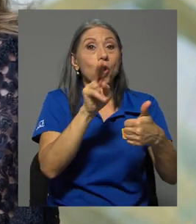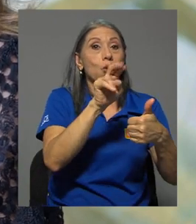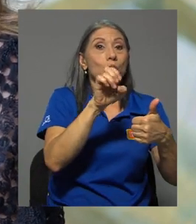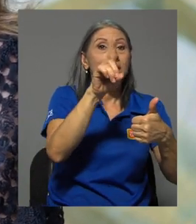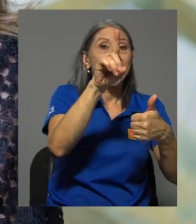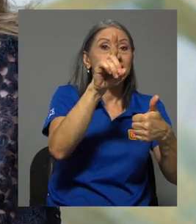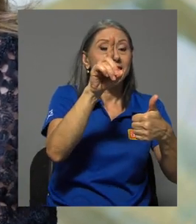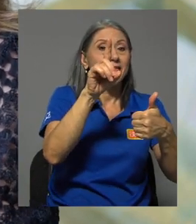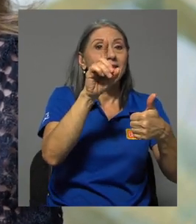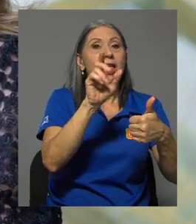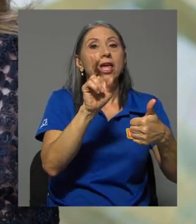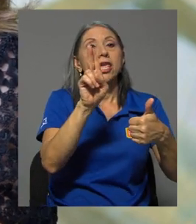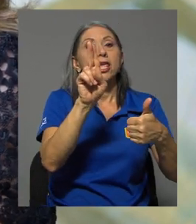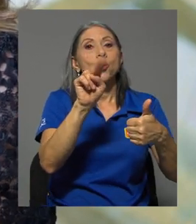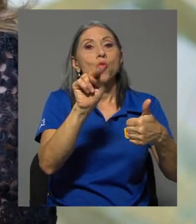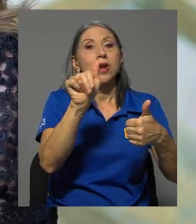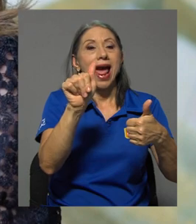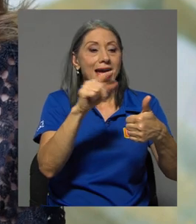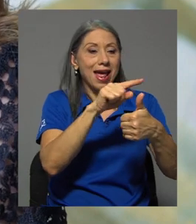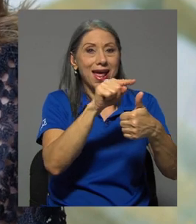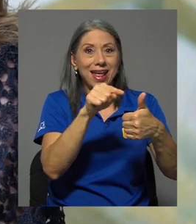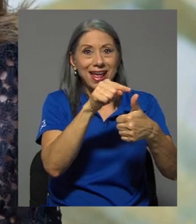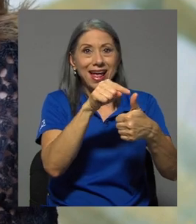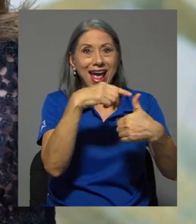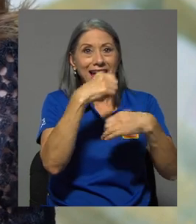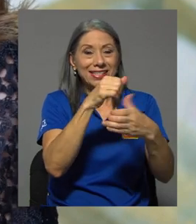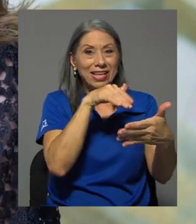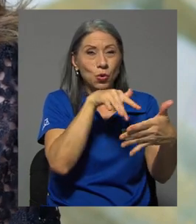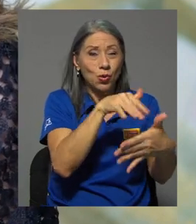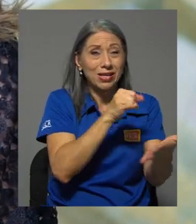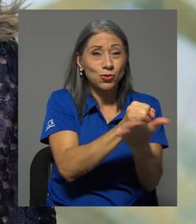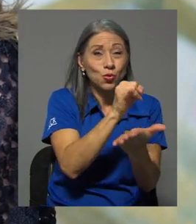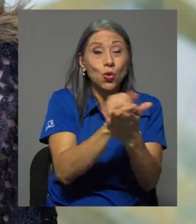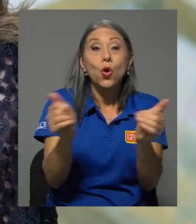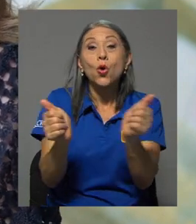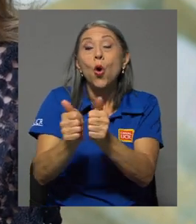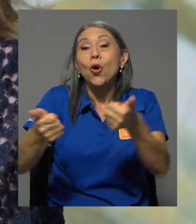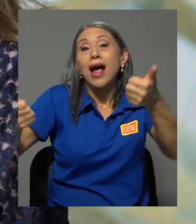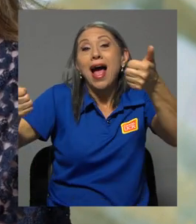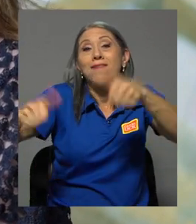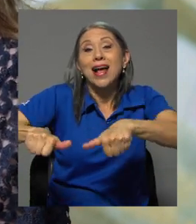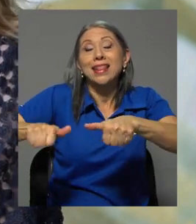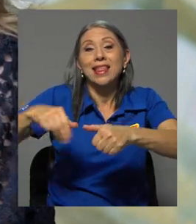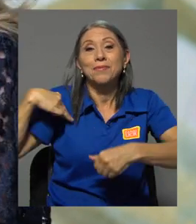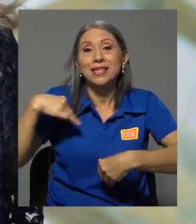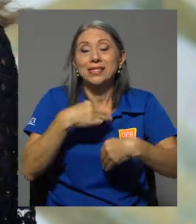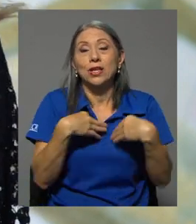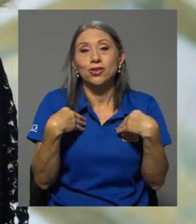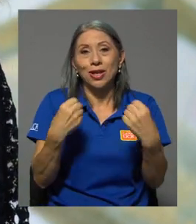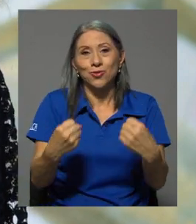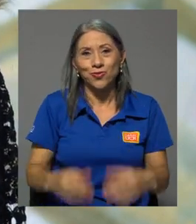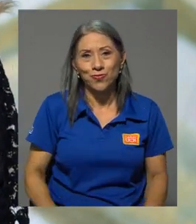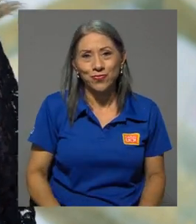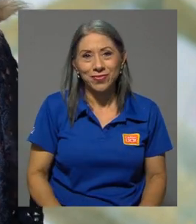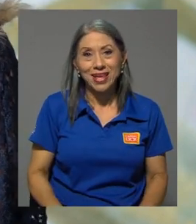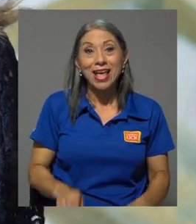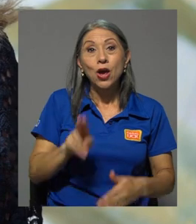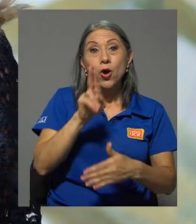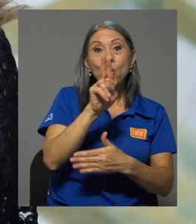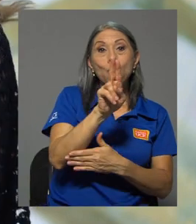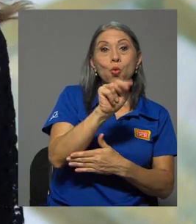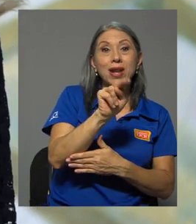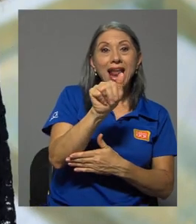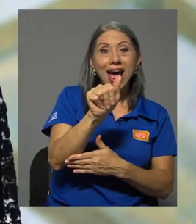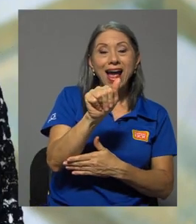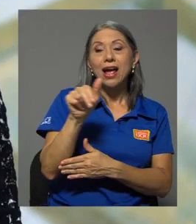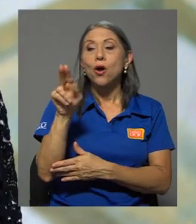se hace en consonancia con el aval del Ministerio de Salud. O sea, el reporte de la UNA y